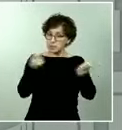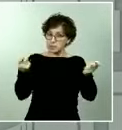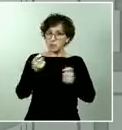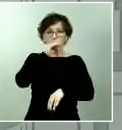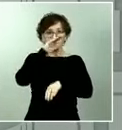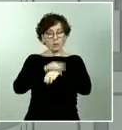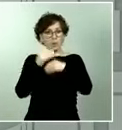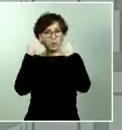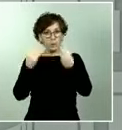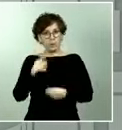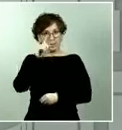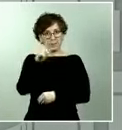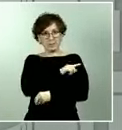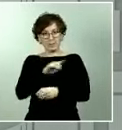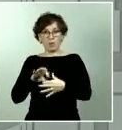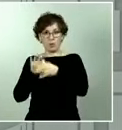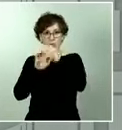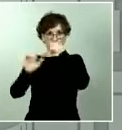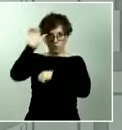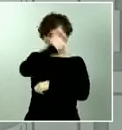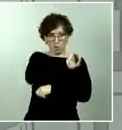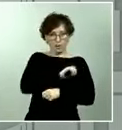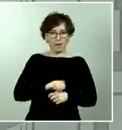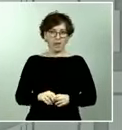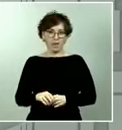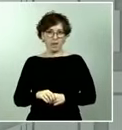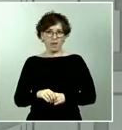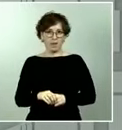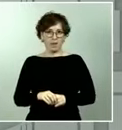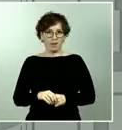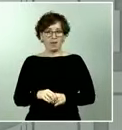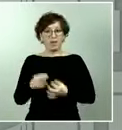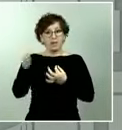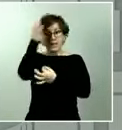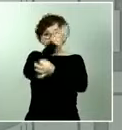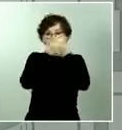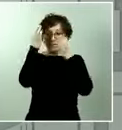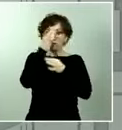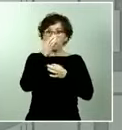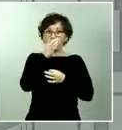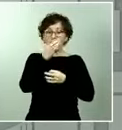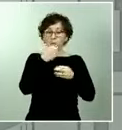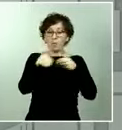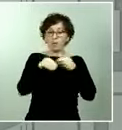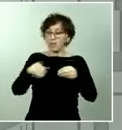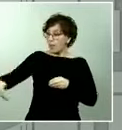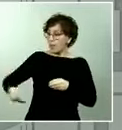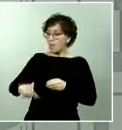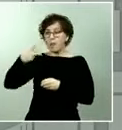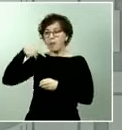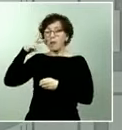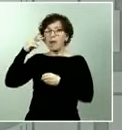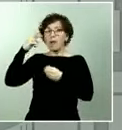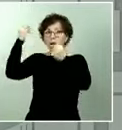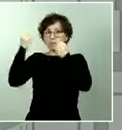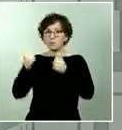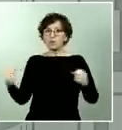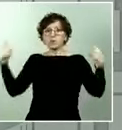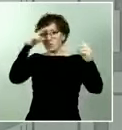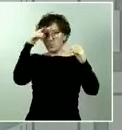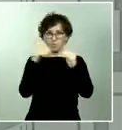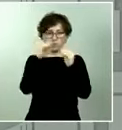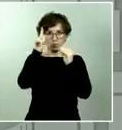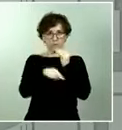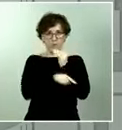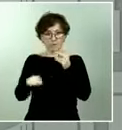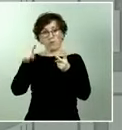Europea y esas especificaciones se ajustan a lo que nos demandan los expertos nuestros en segundo lugar un control en origen por parte de AENOR